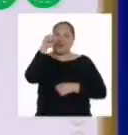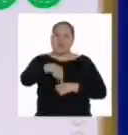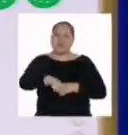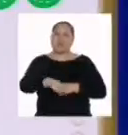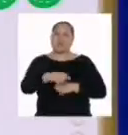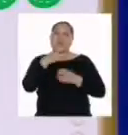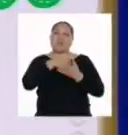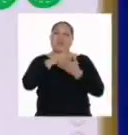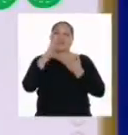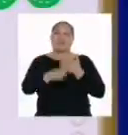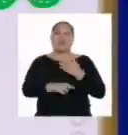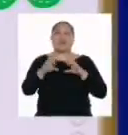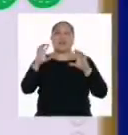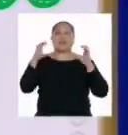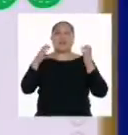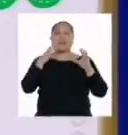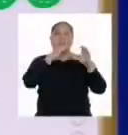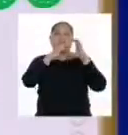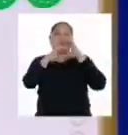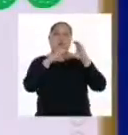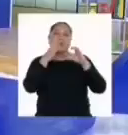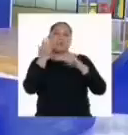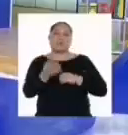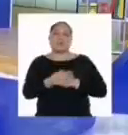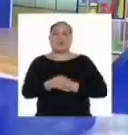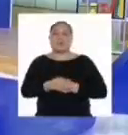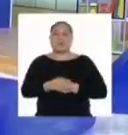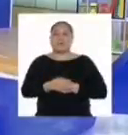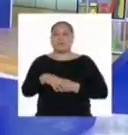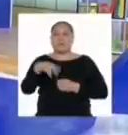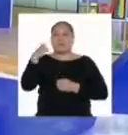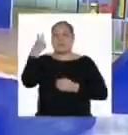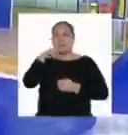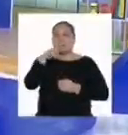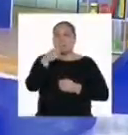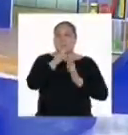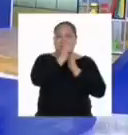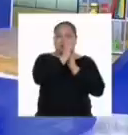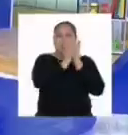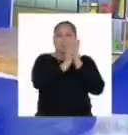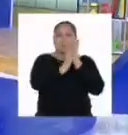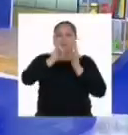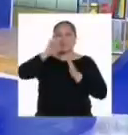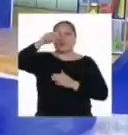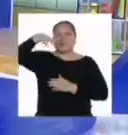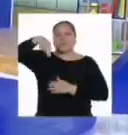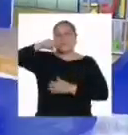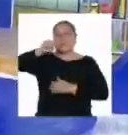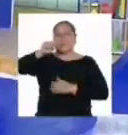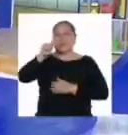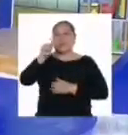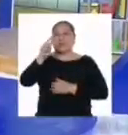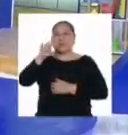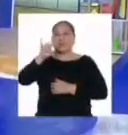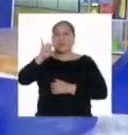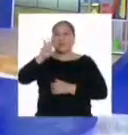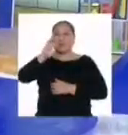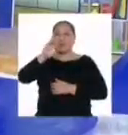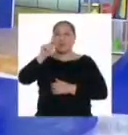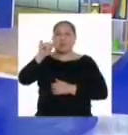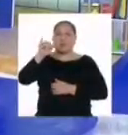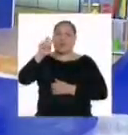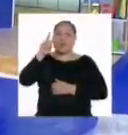programa de hoy, en el área de comunicación. Vamos a revisar el texto instructivo que elaboramos para nuestro fanzine.